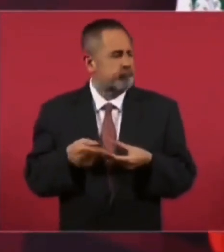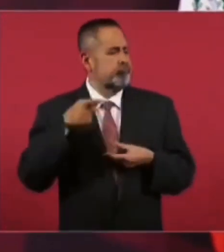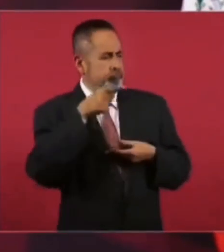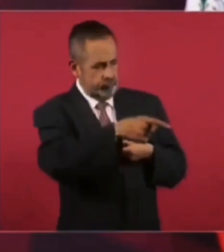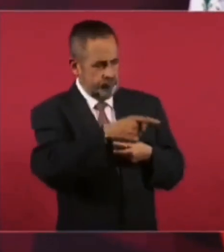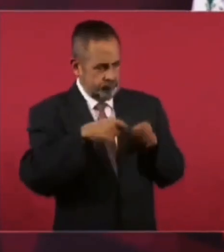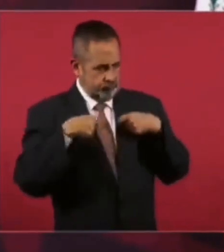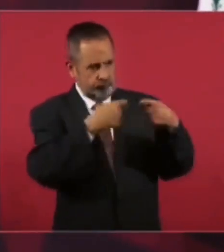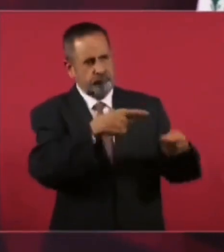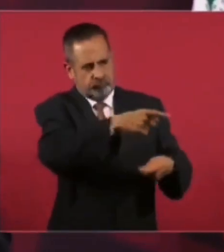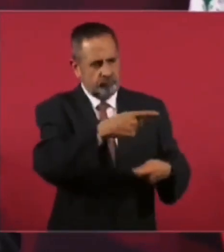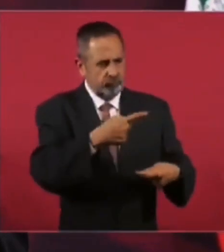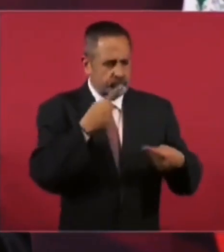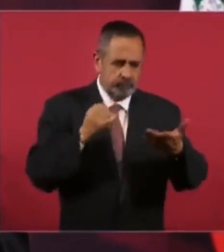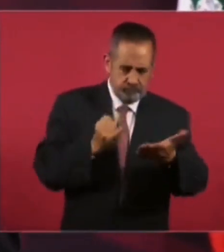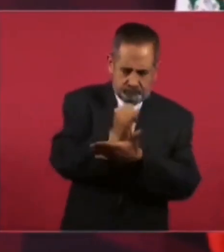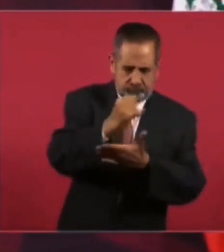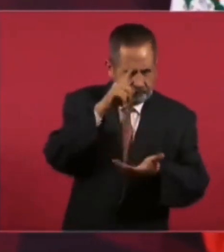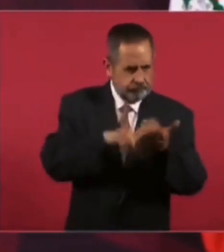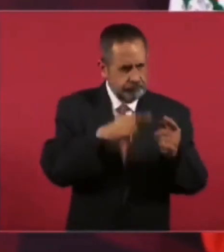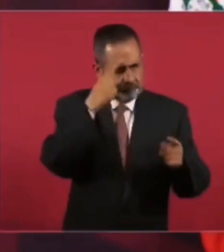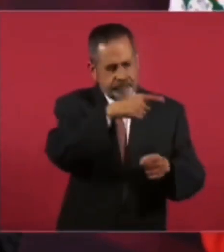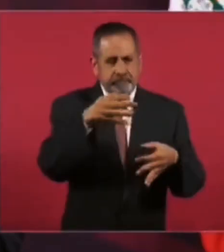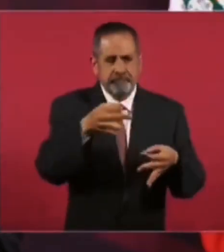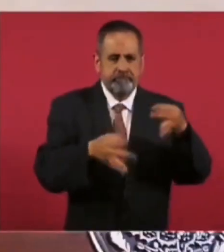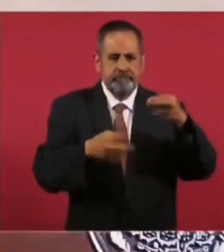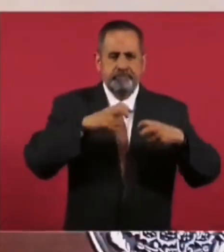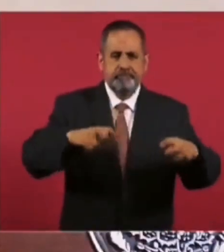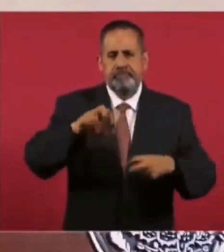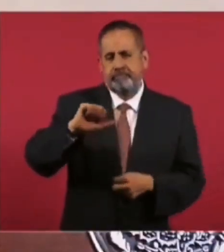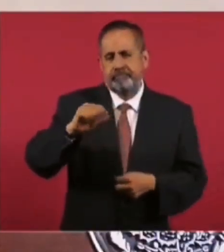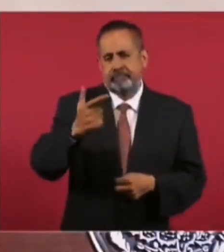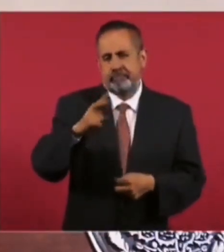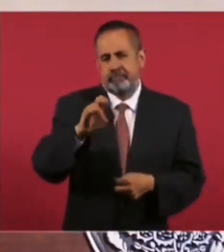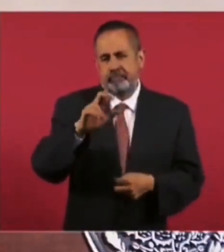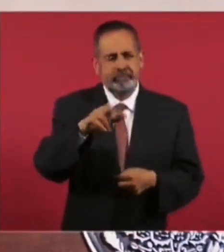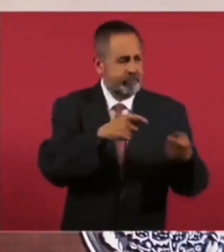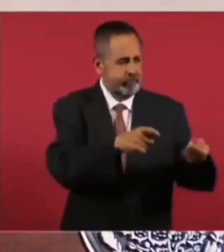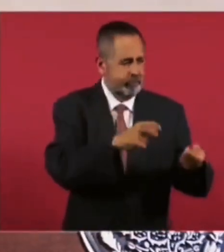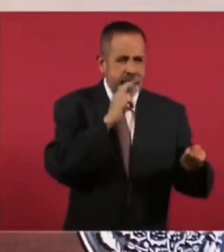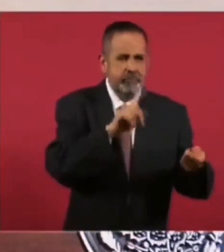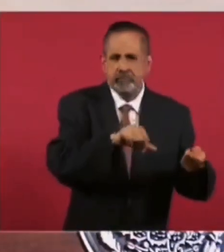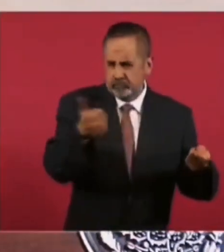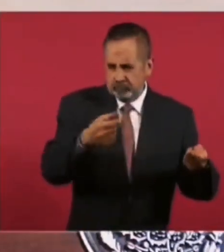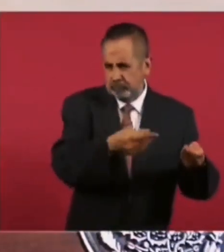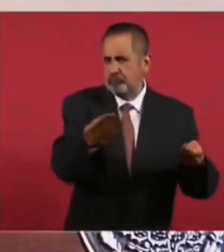el caso al ministro Aguilar. ¿Por qué no se lo entregó a otro